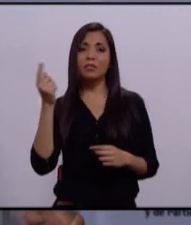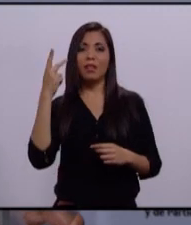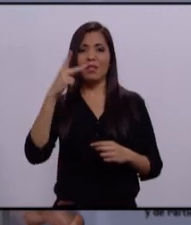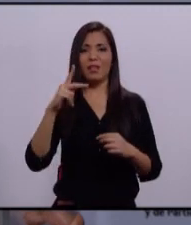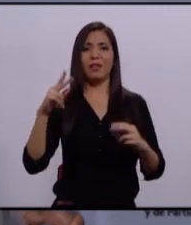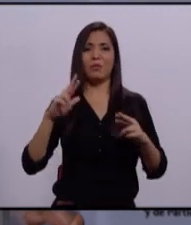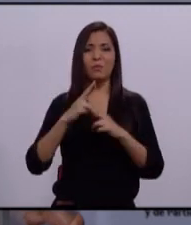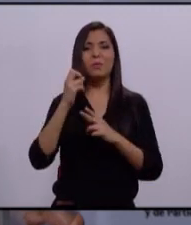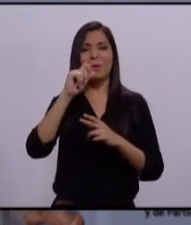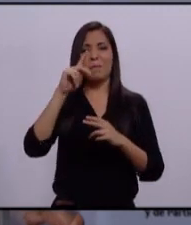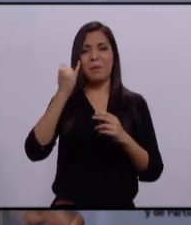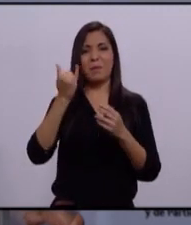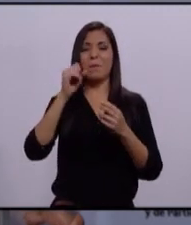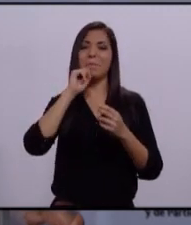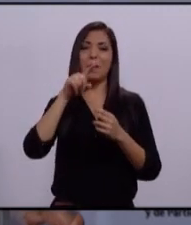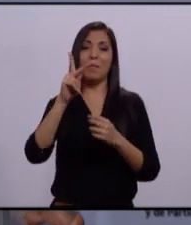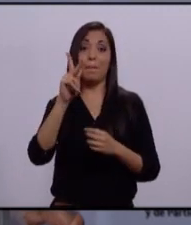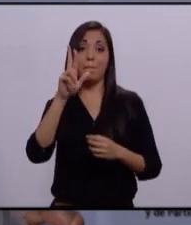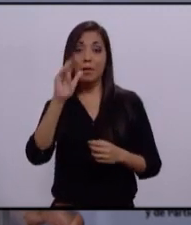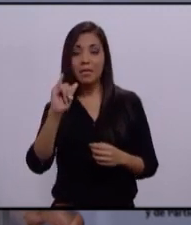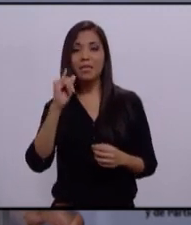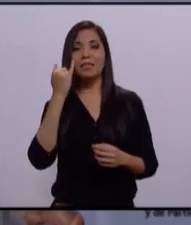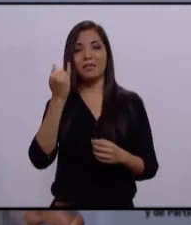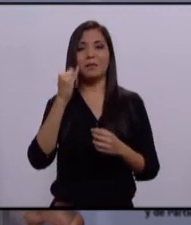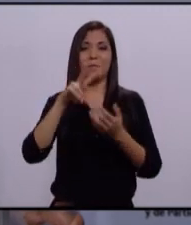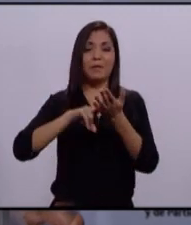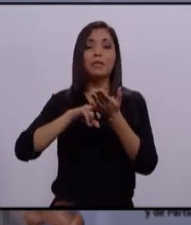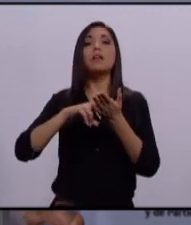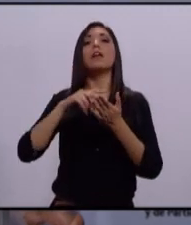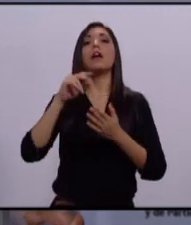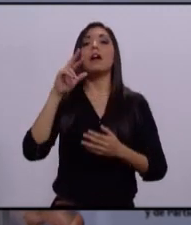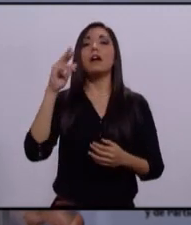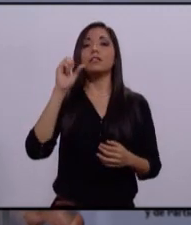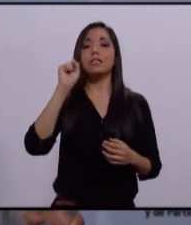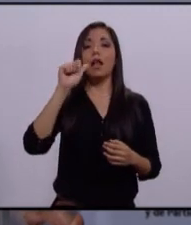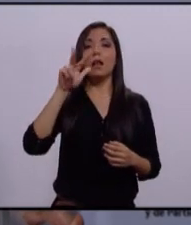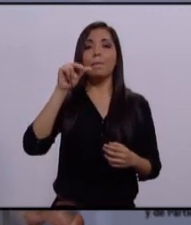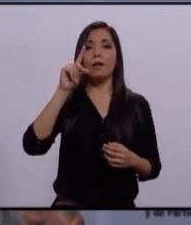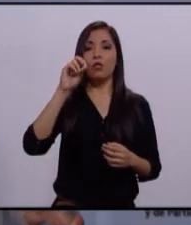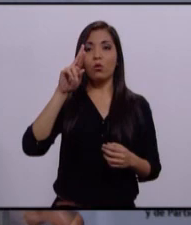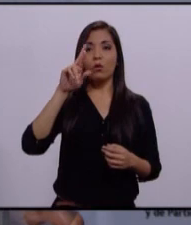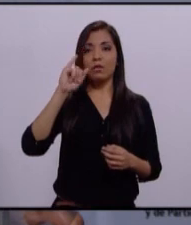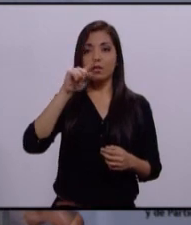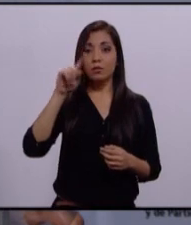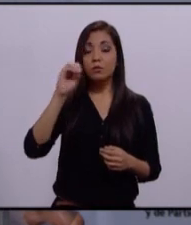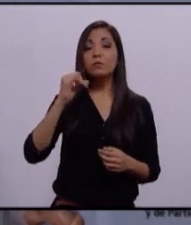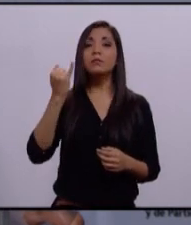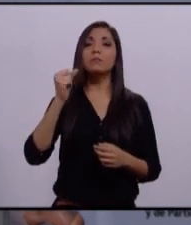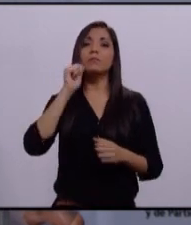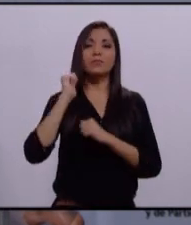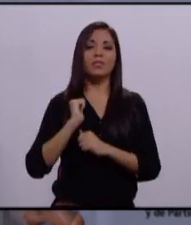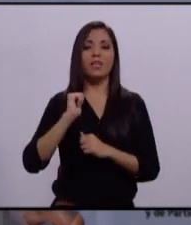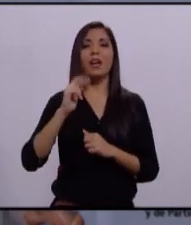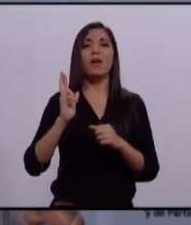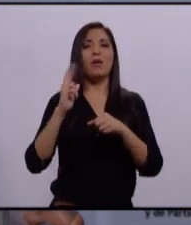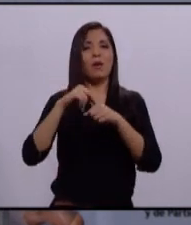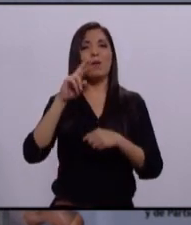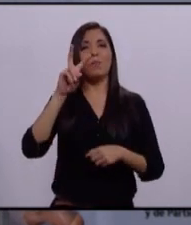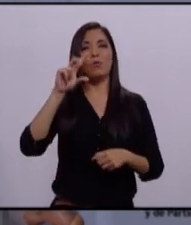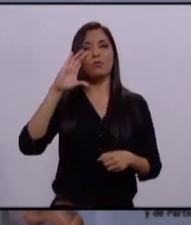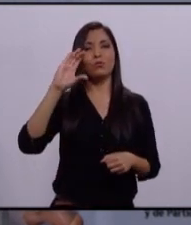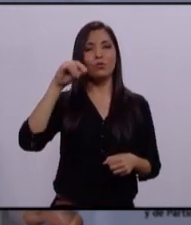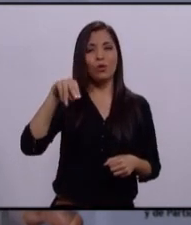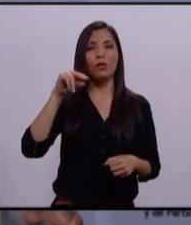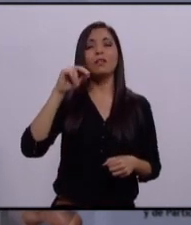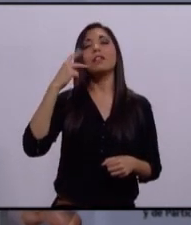Institucional y el Partido Verde Ecologista de México, Salvador Rizzo Castelo. Al candidato del Partido de la Revolución Democrática, Edgar